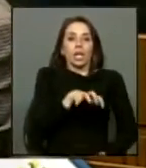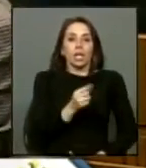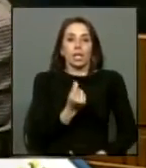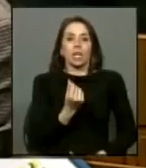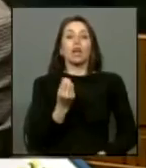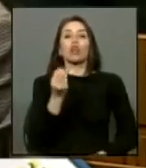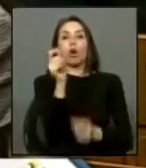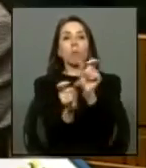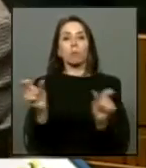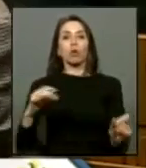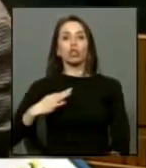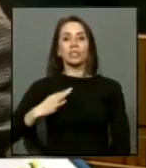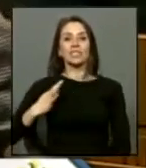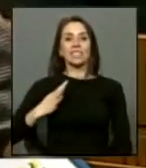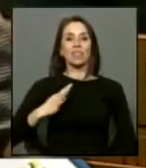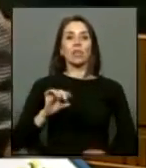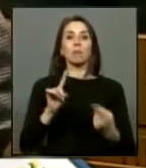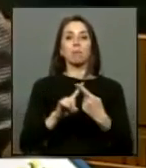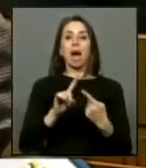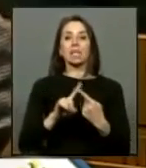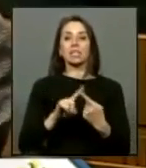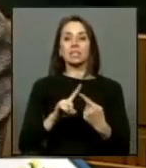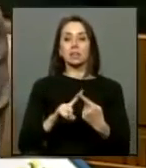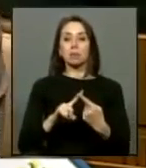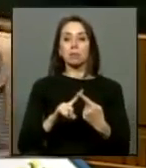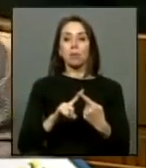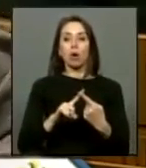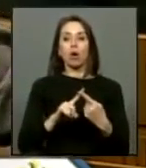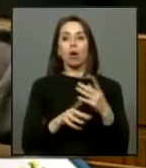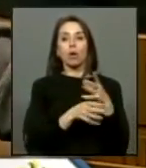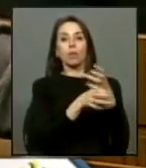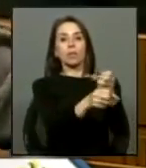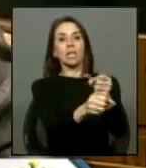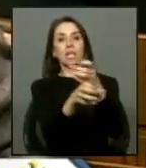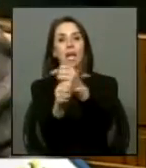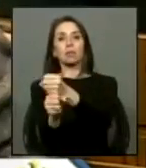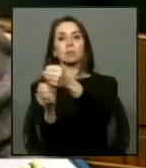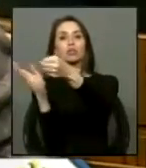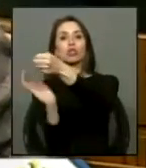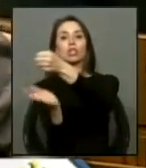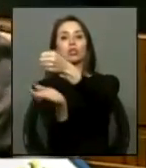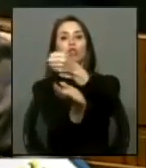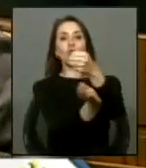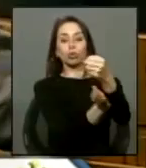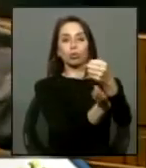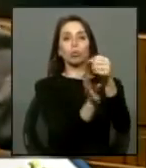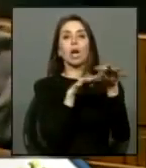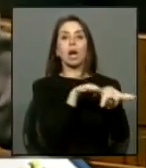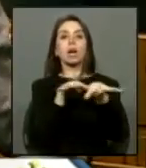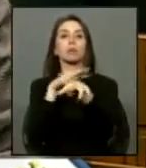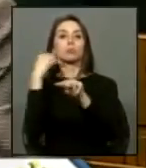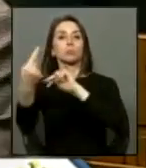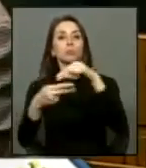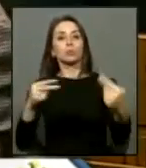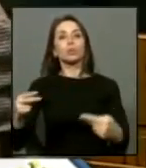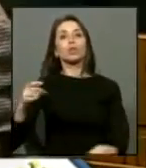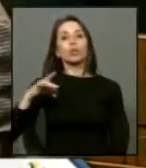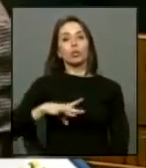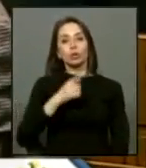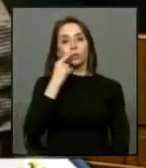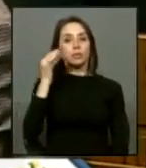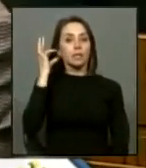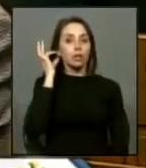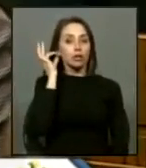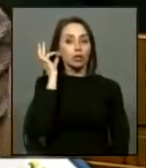participaron del festín de represión y tortura y exterminio de chilenas y chilenos